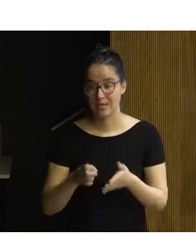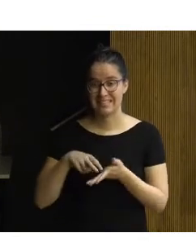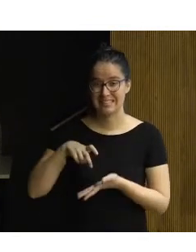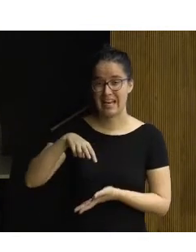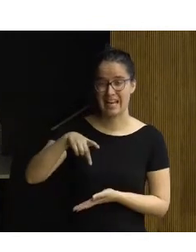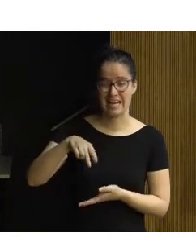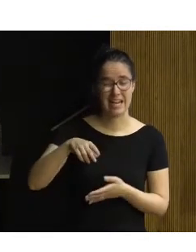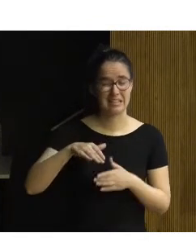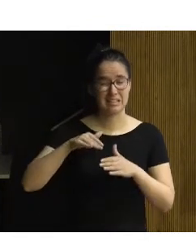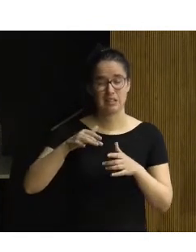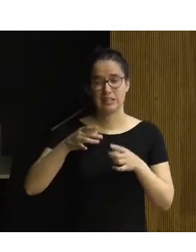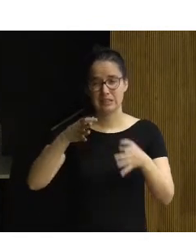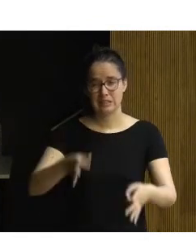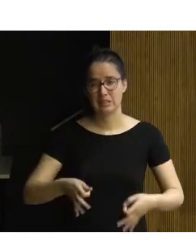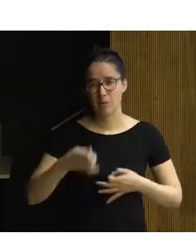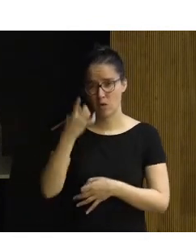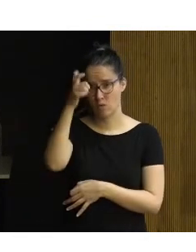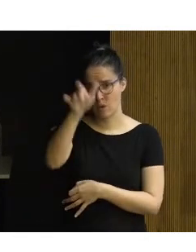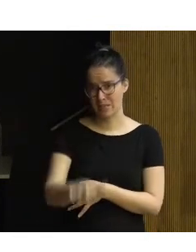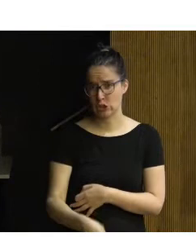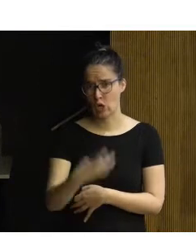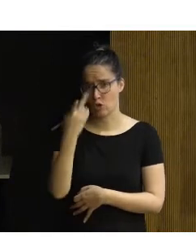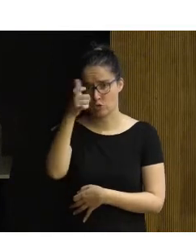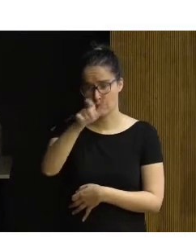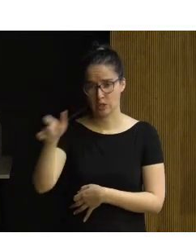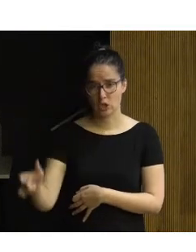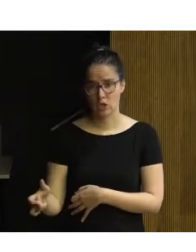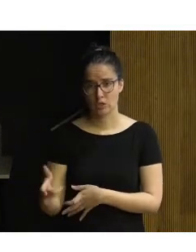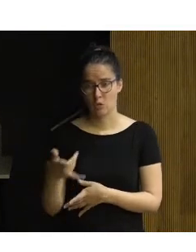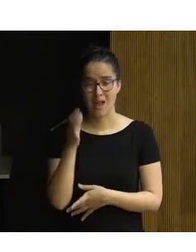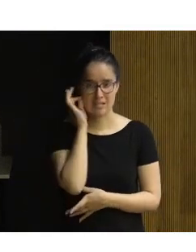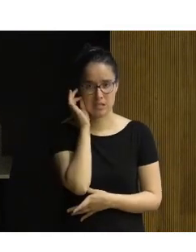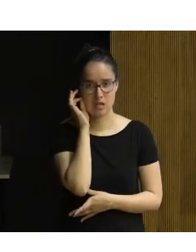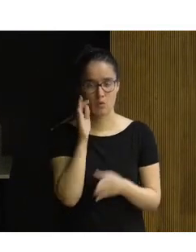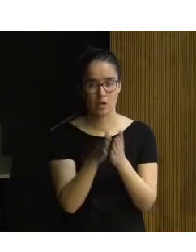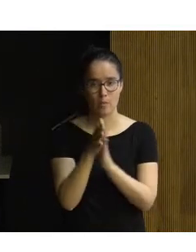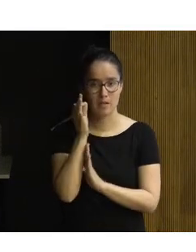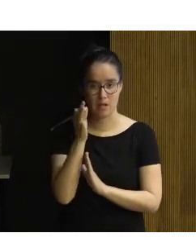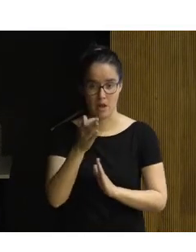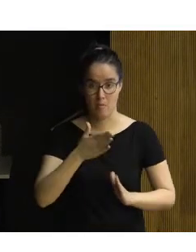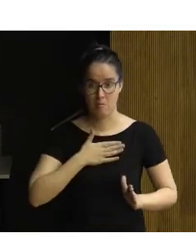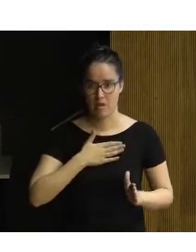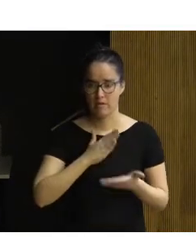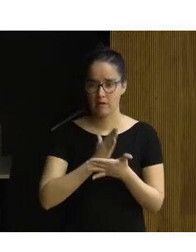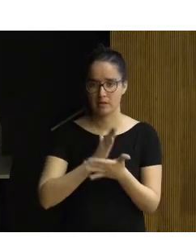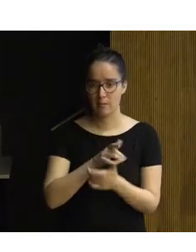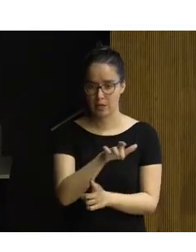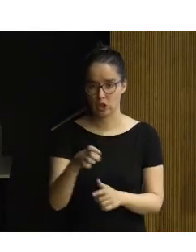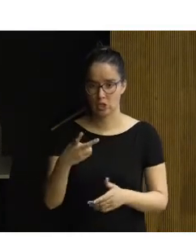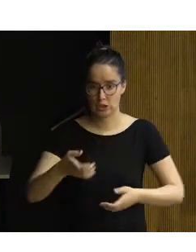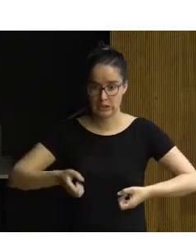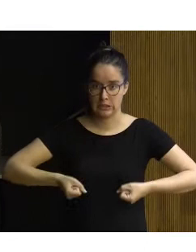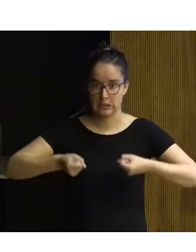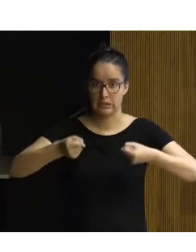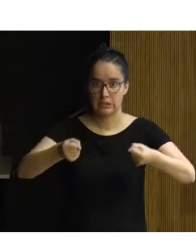inmensas y siempre había una persona o dos que traían a una chica, una compañera mía de clase, y entre dos personas la